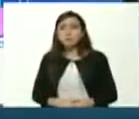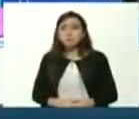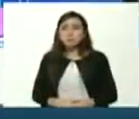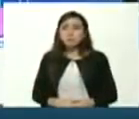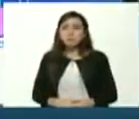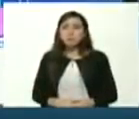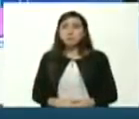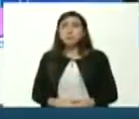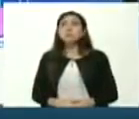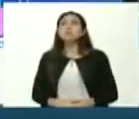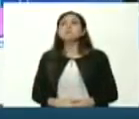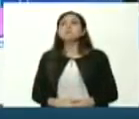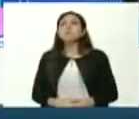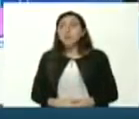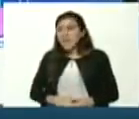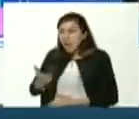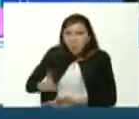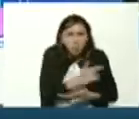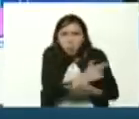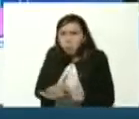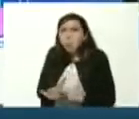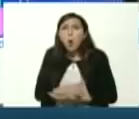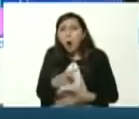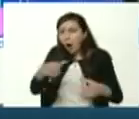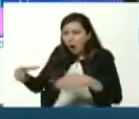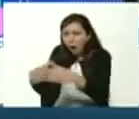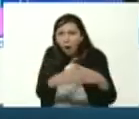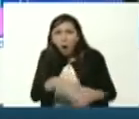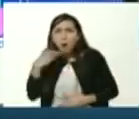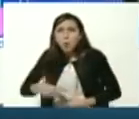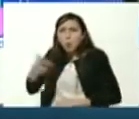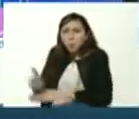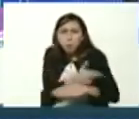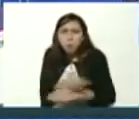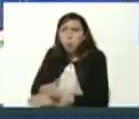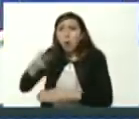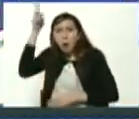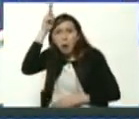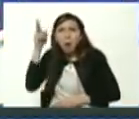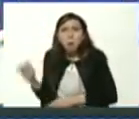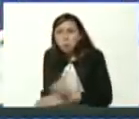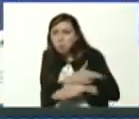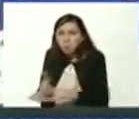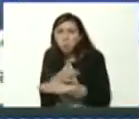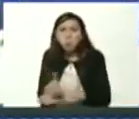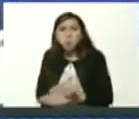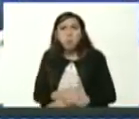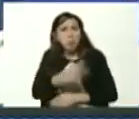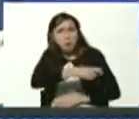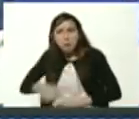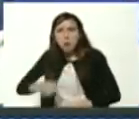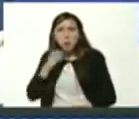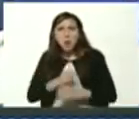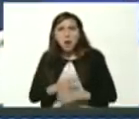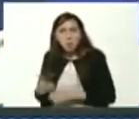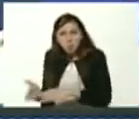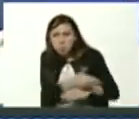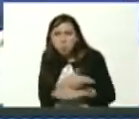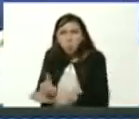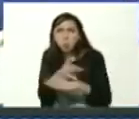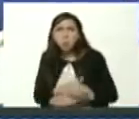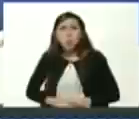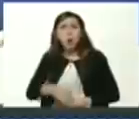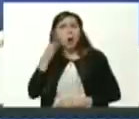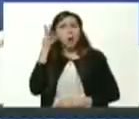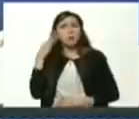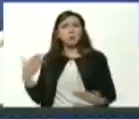y a echarle plomo a la juventud echarle plomo a los indígenas echarle plomo a los trabajadores echarle plomo a